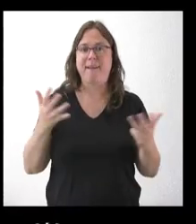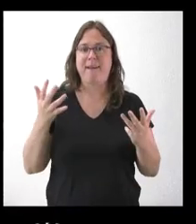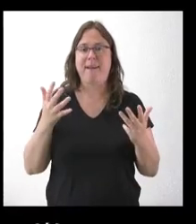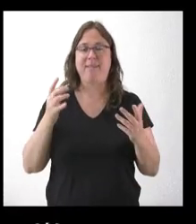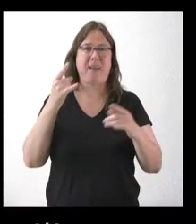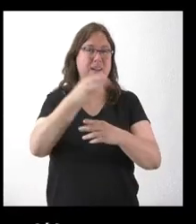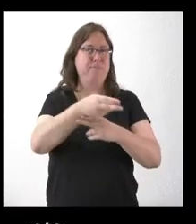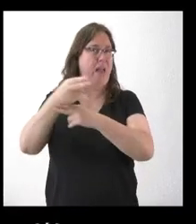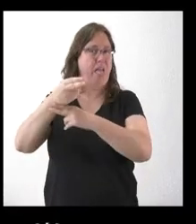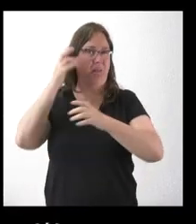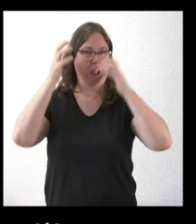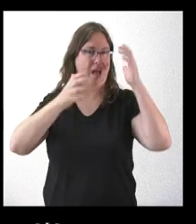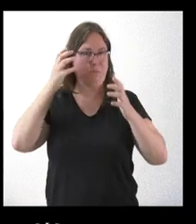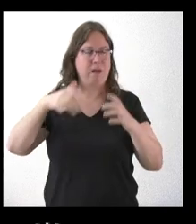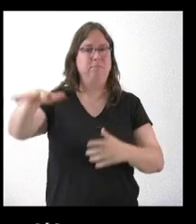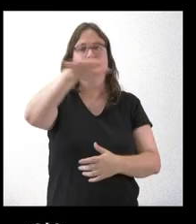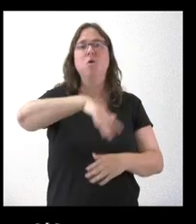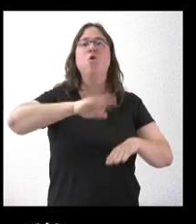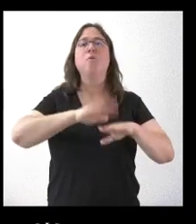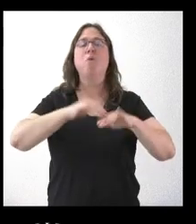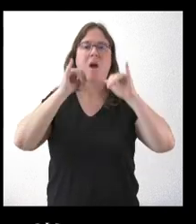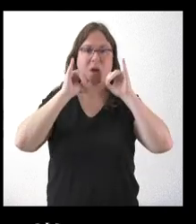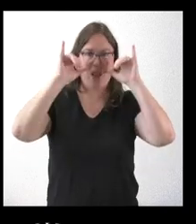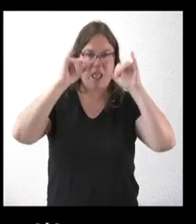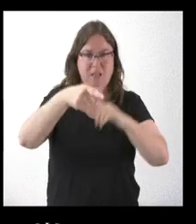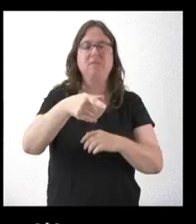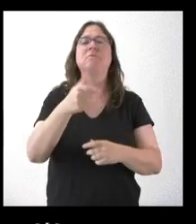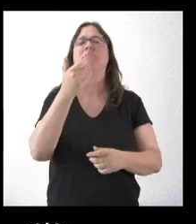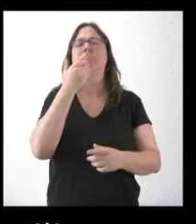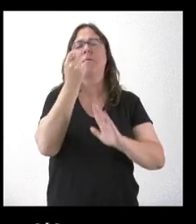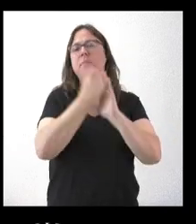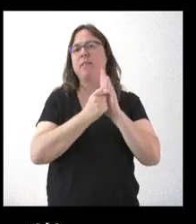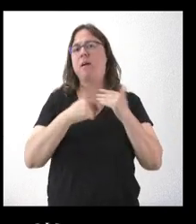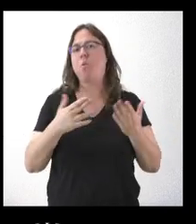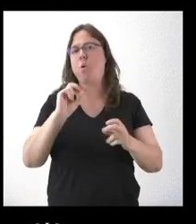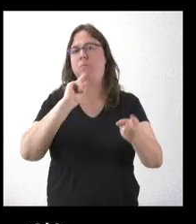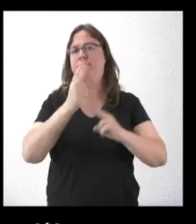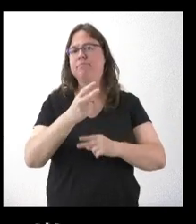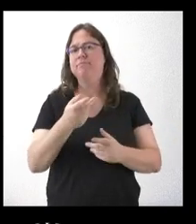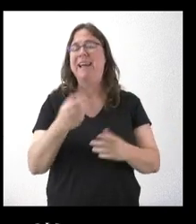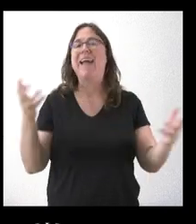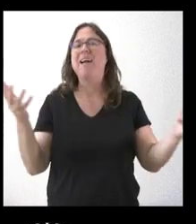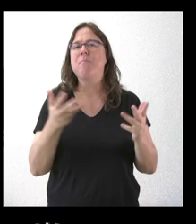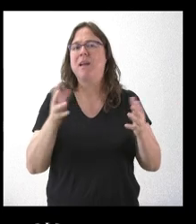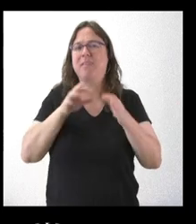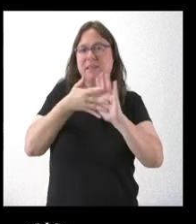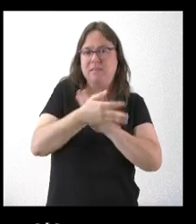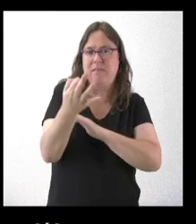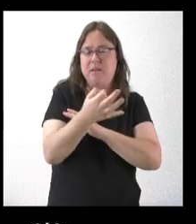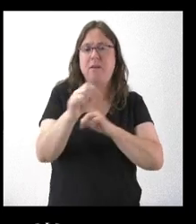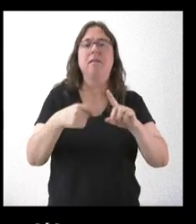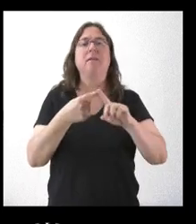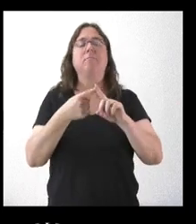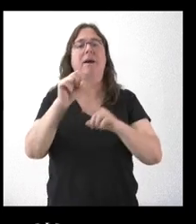en determinados lugares, por jabalí y otros animales. No sé qué medidas conlleva esa emergencia. Y sobre la resolución de las